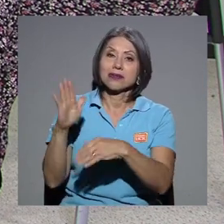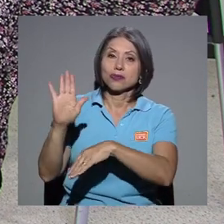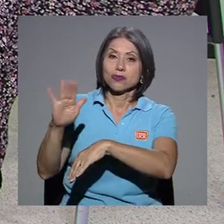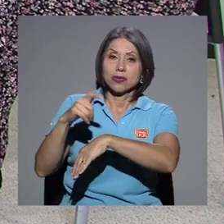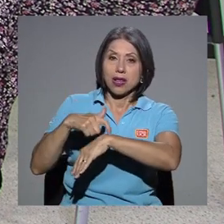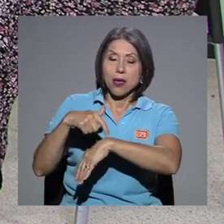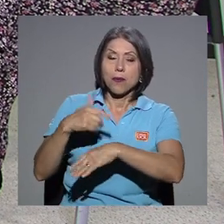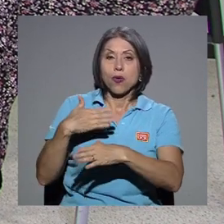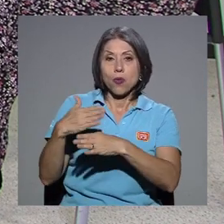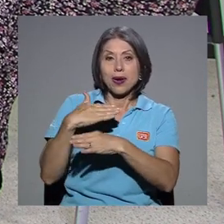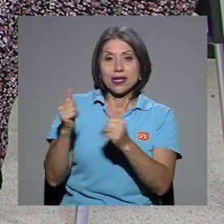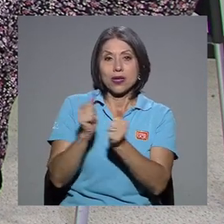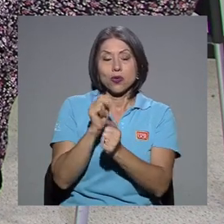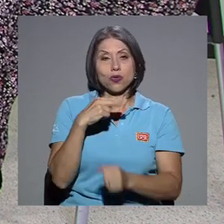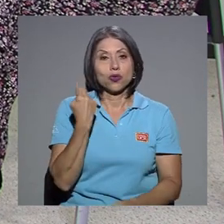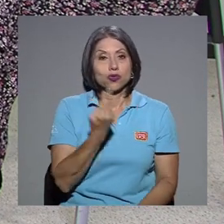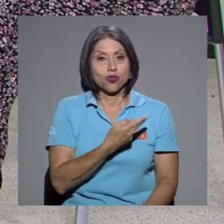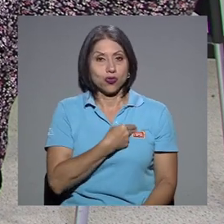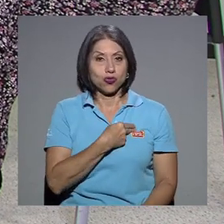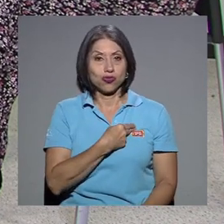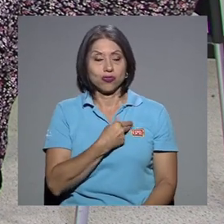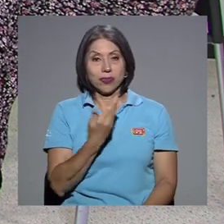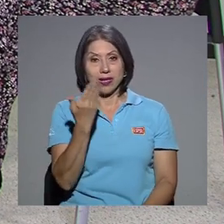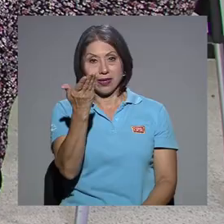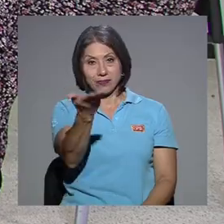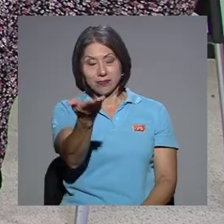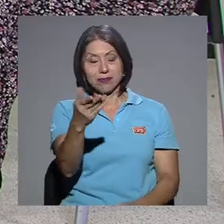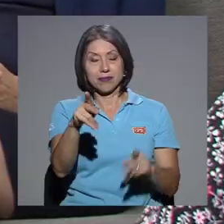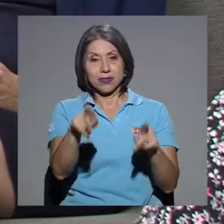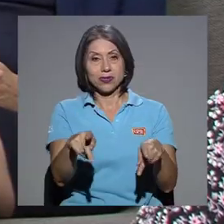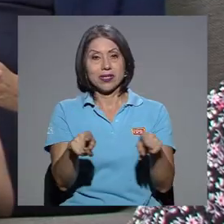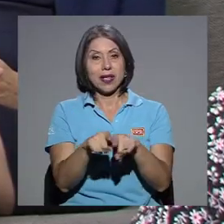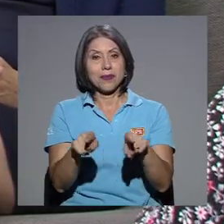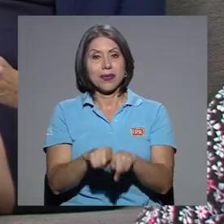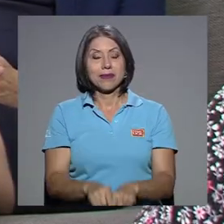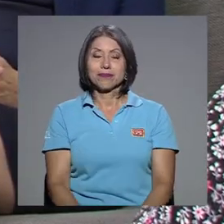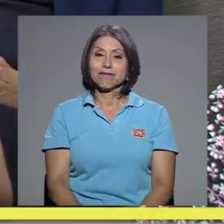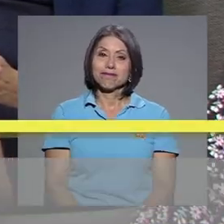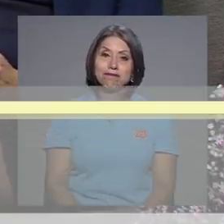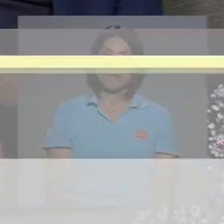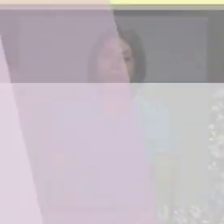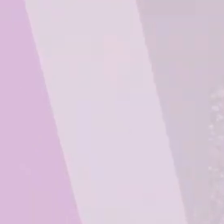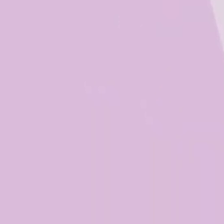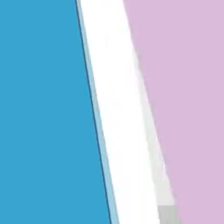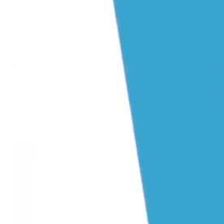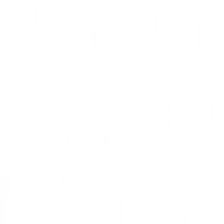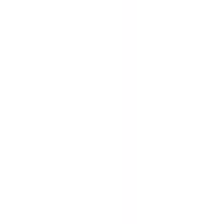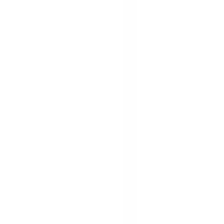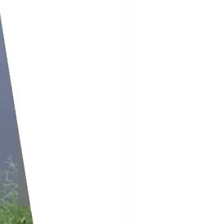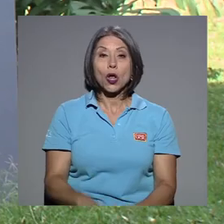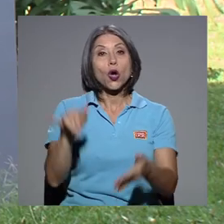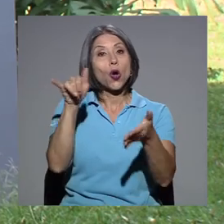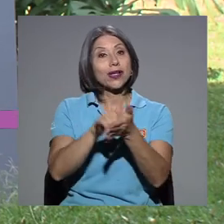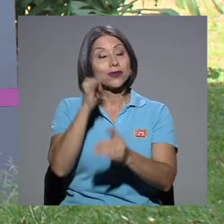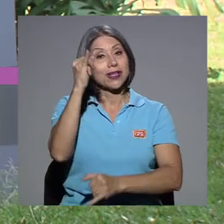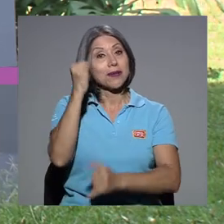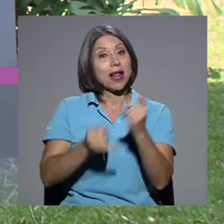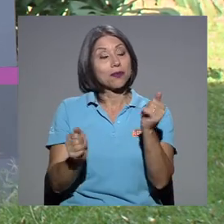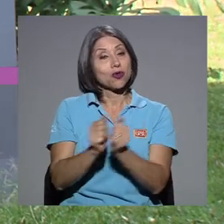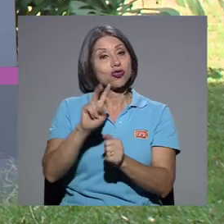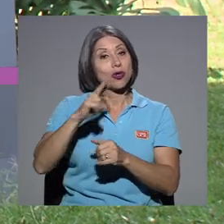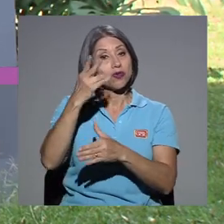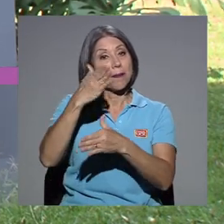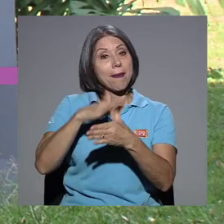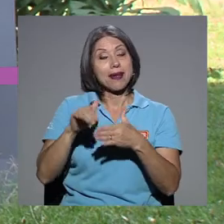por compartir con nosotros las personas que nos ven y nos escuchan en casa también. Con mucho gusto. Muy amables. Con esto terminamos con la